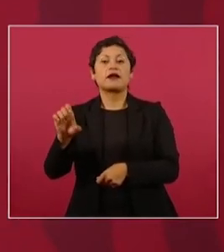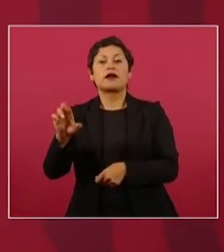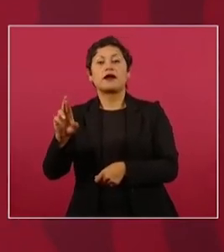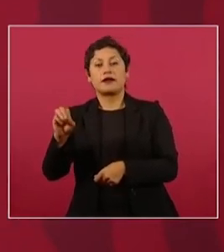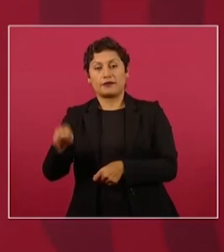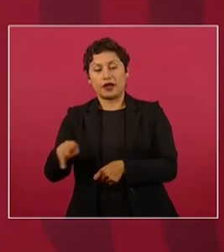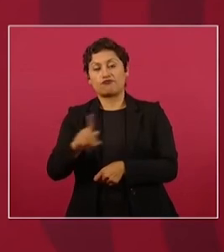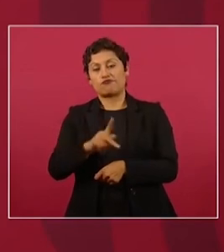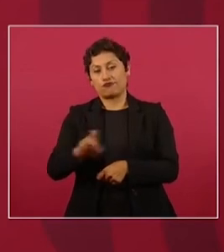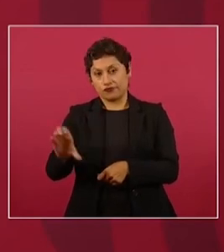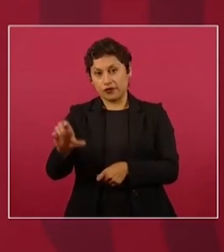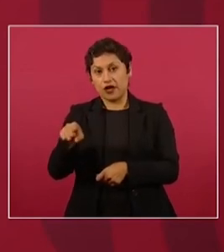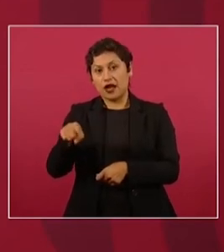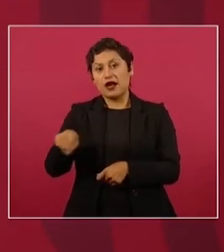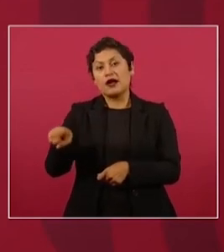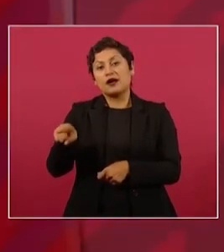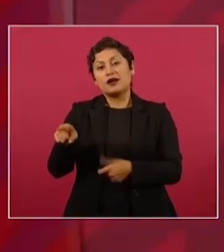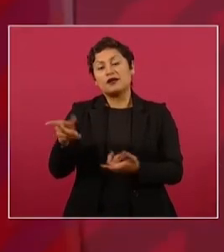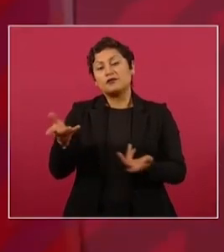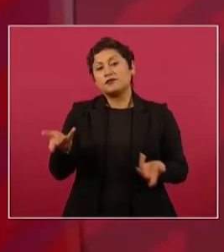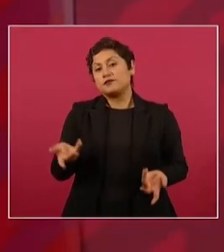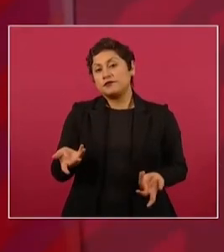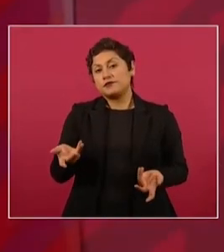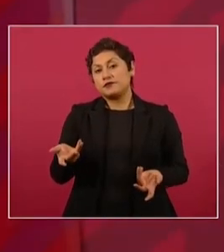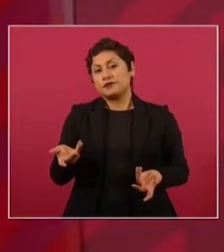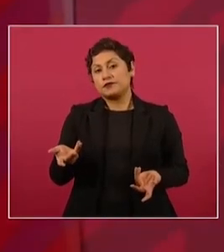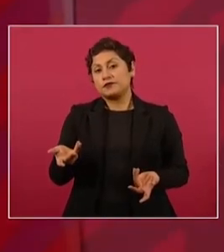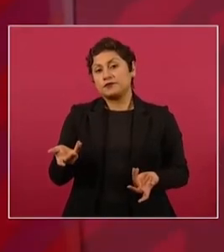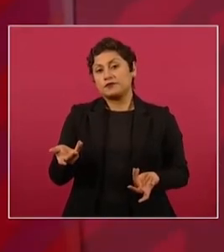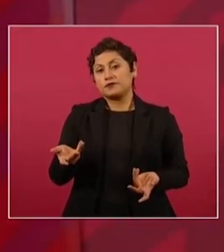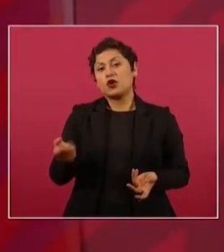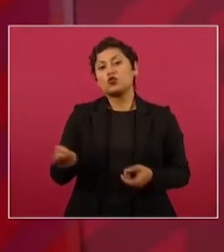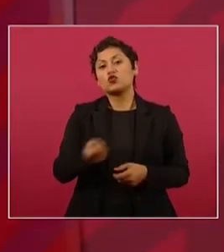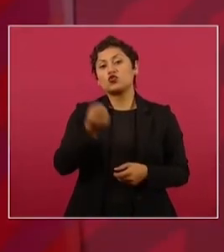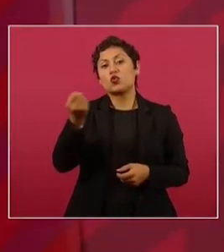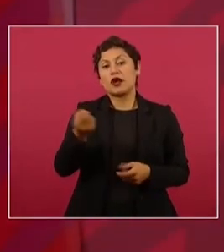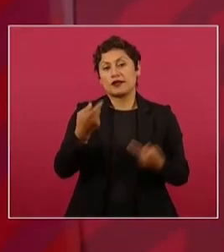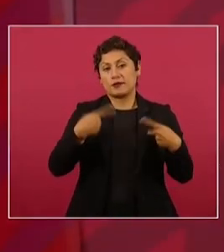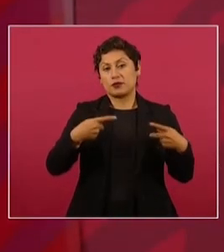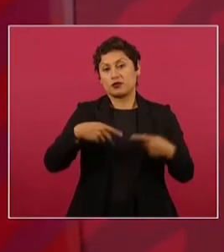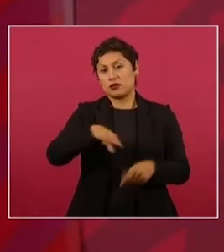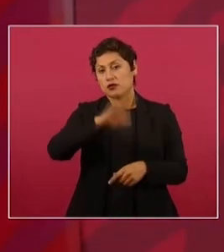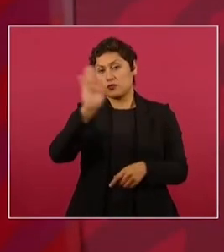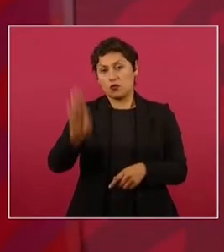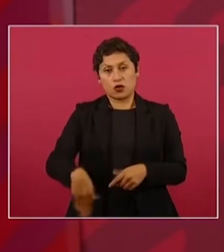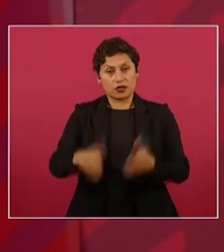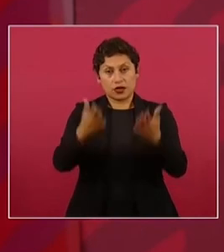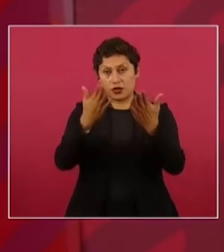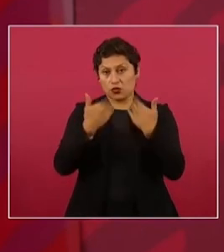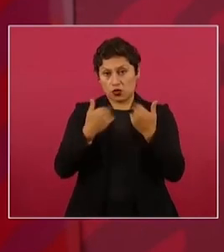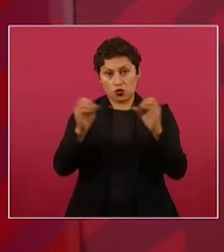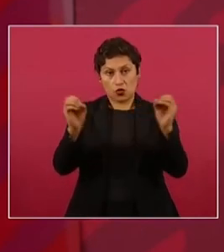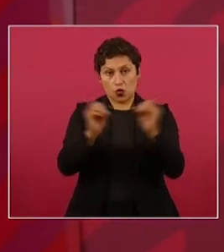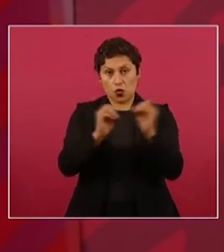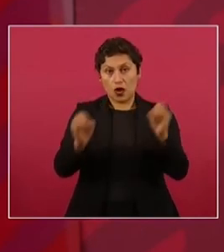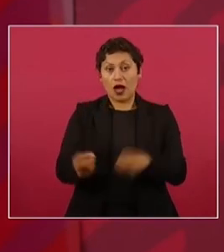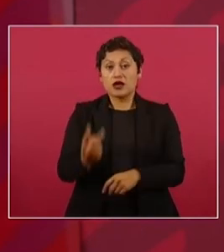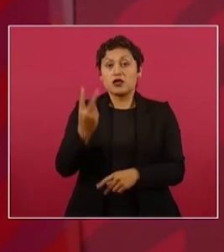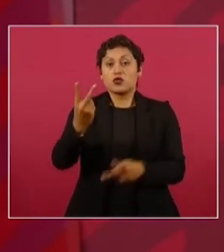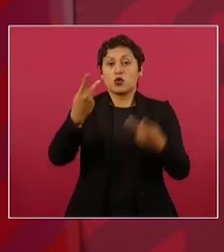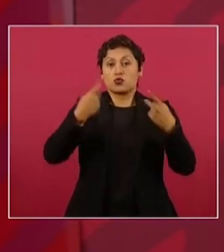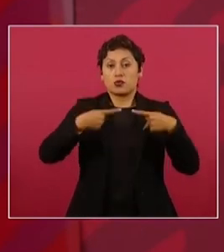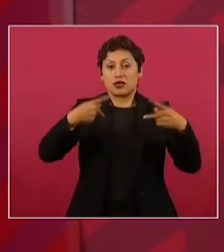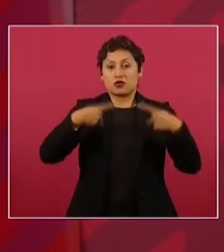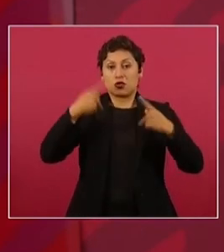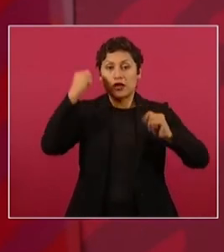hubieron muertos, dos turistas heridos,